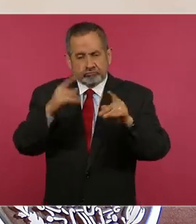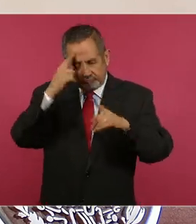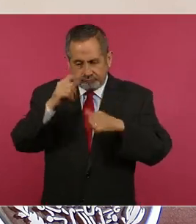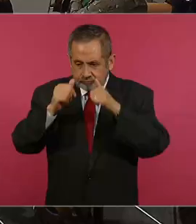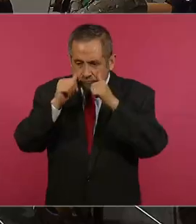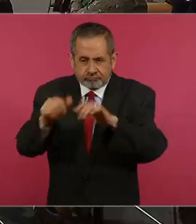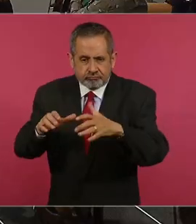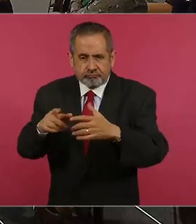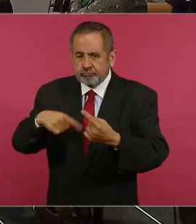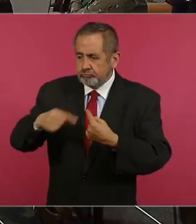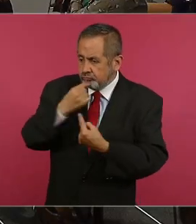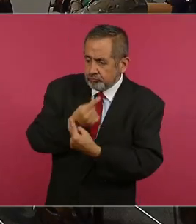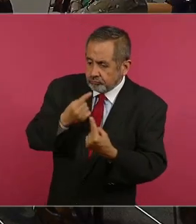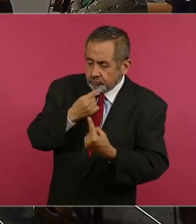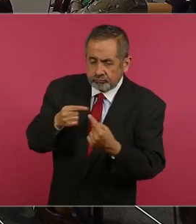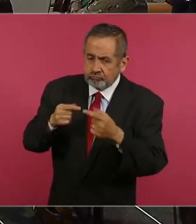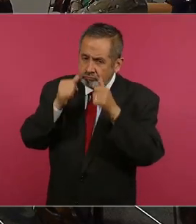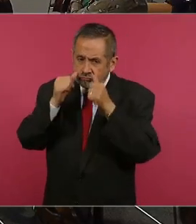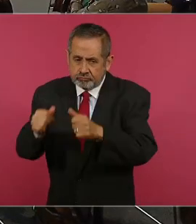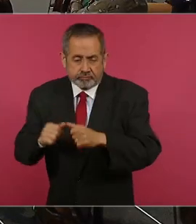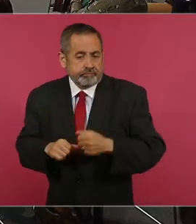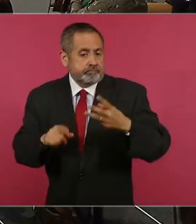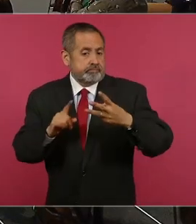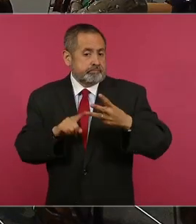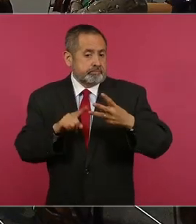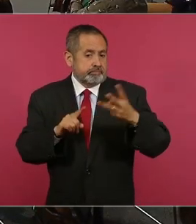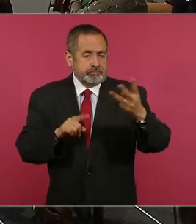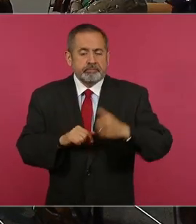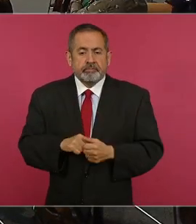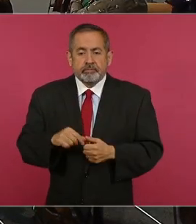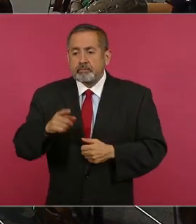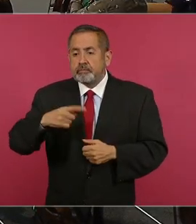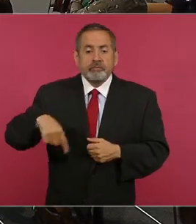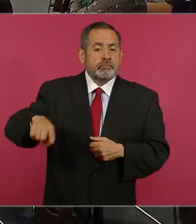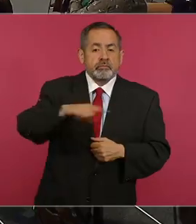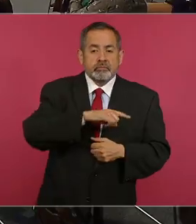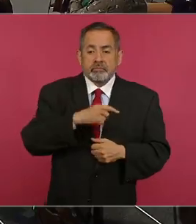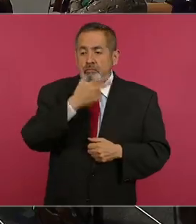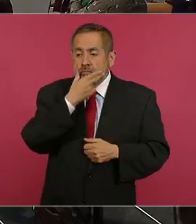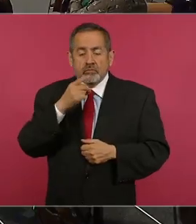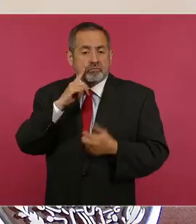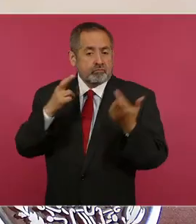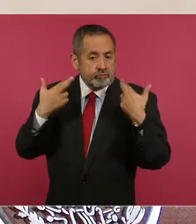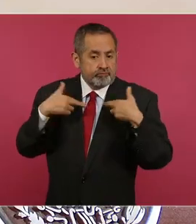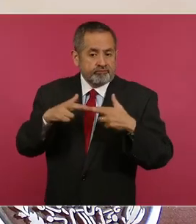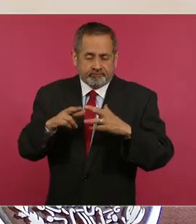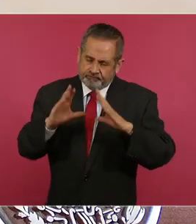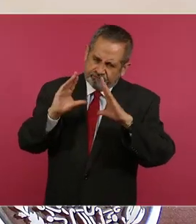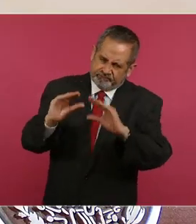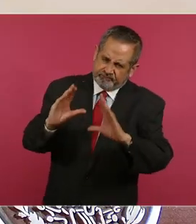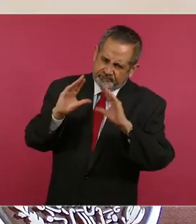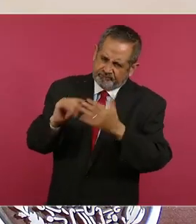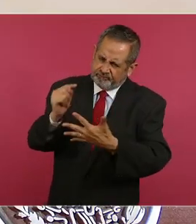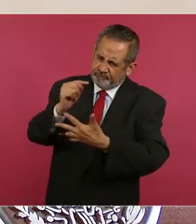atención de niñas y niños. También capacitar a maestros para identificar casos de maltrato animal